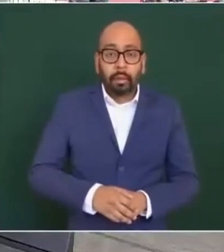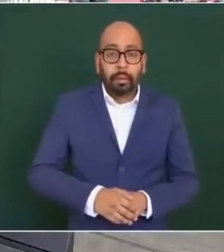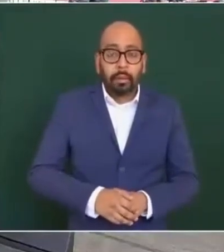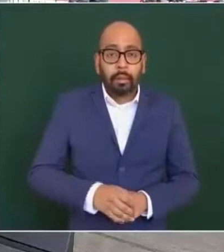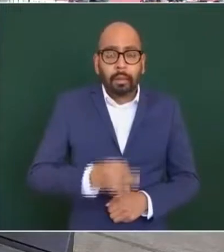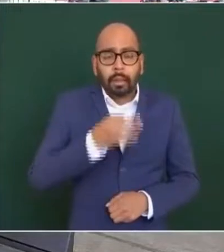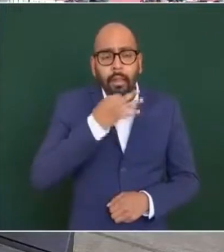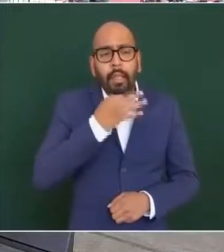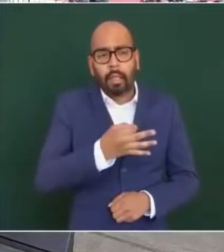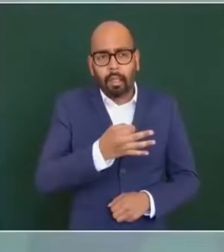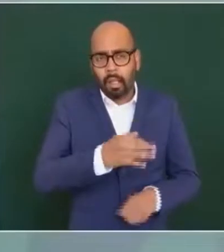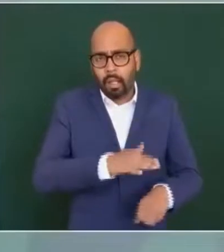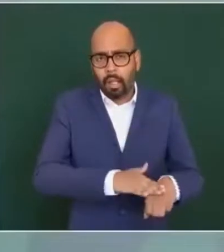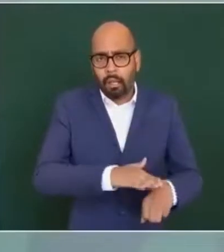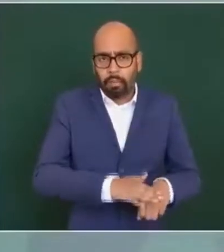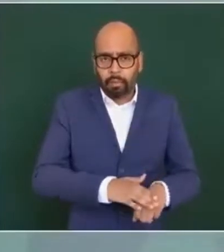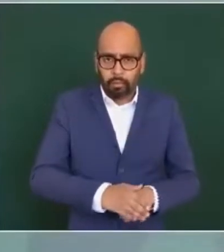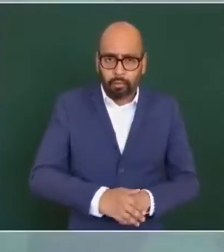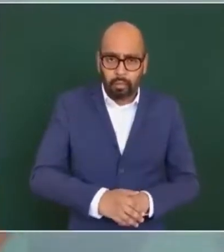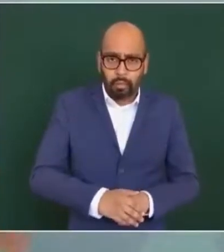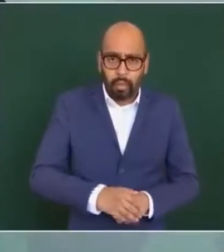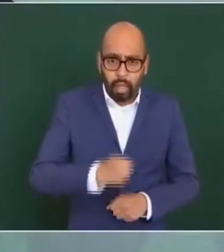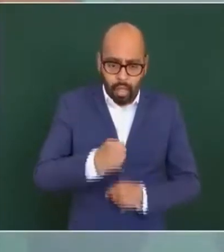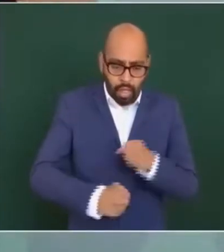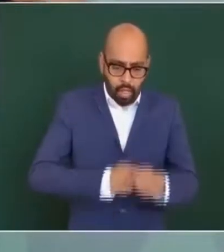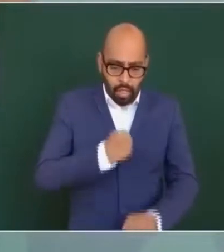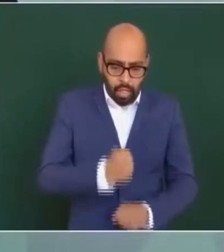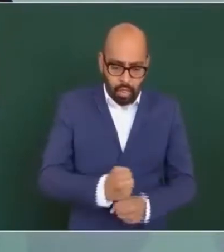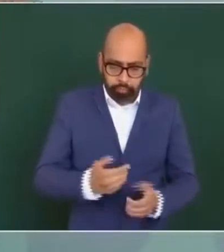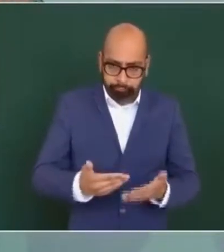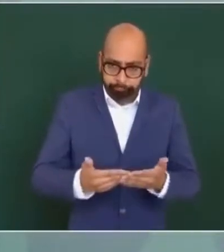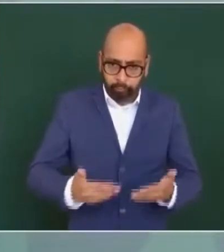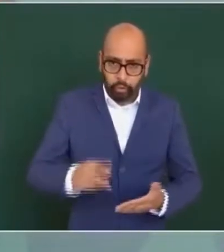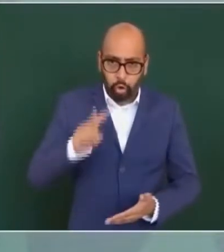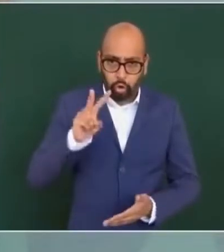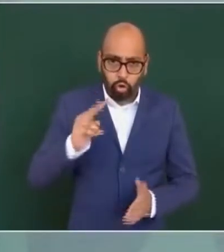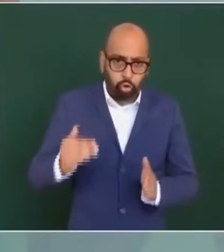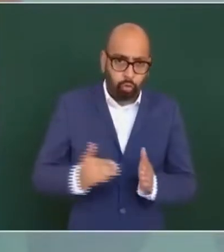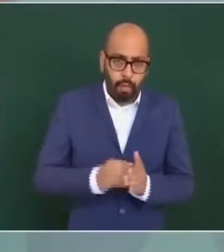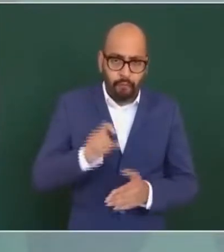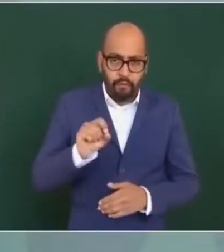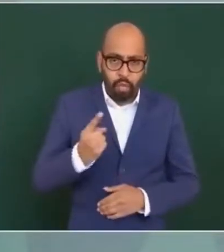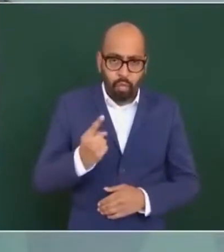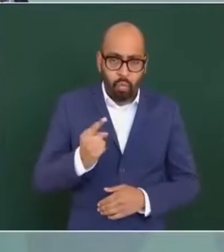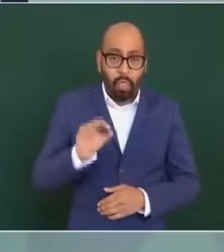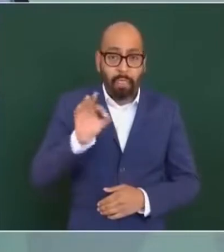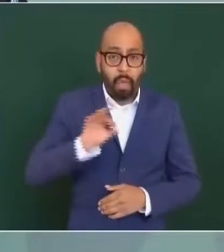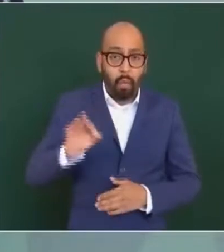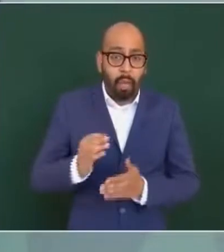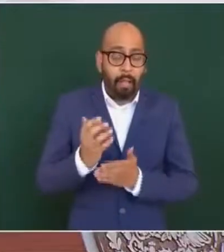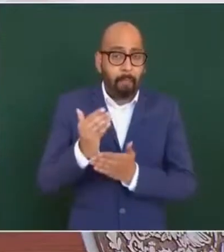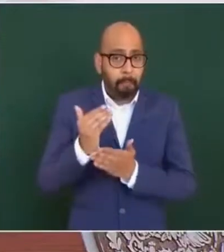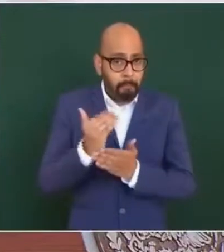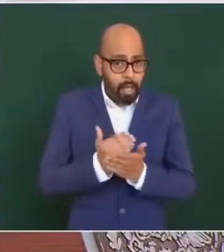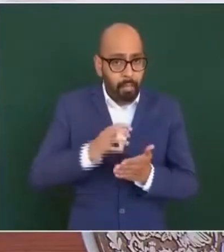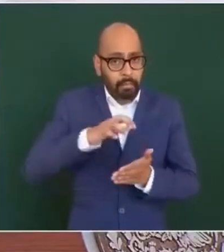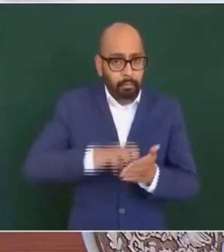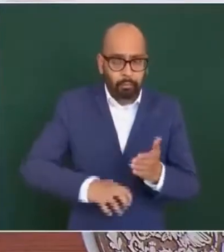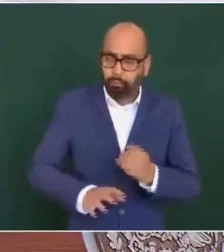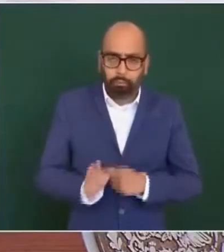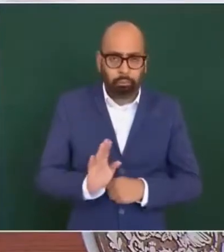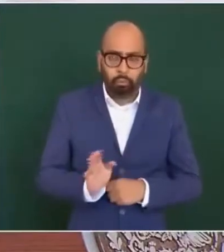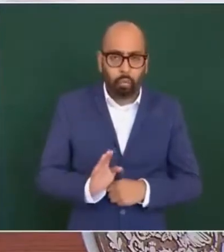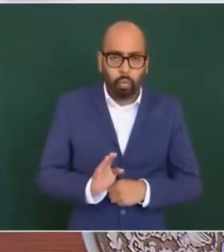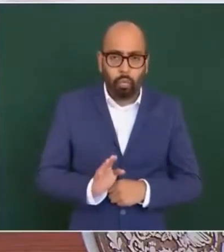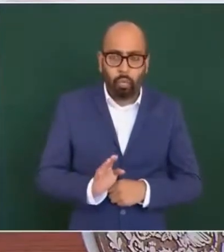año ya no se hace el descuento y se pagan los aguinaldos